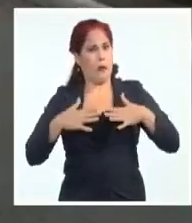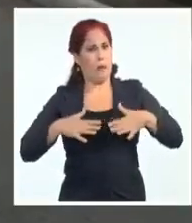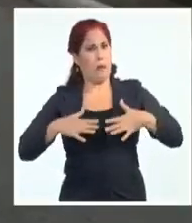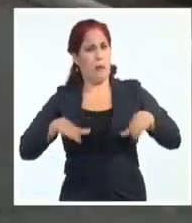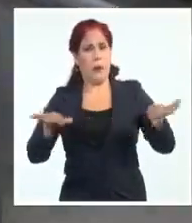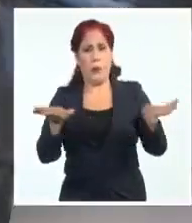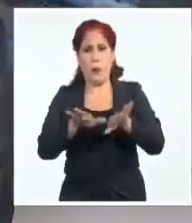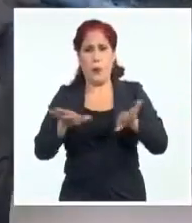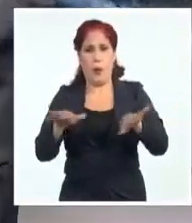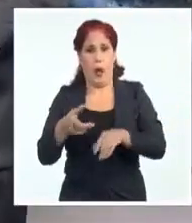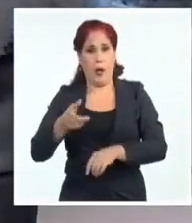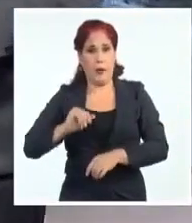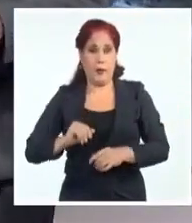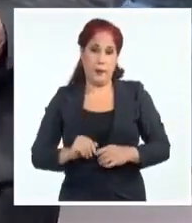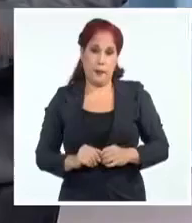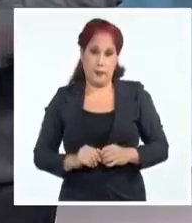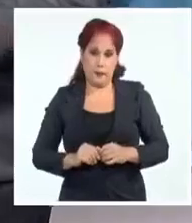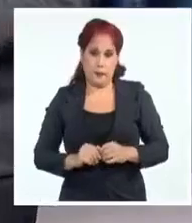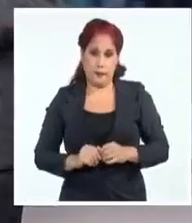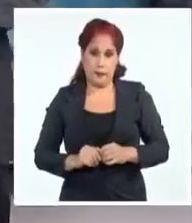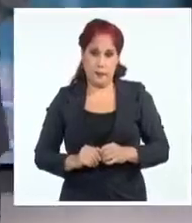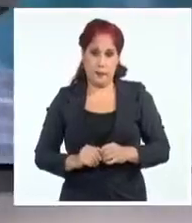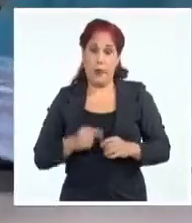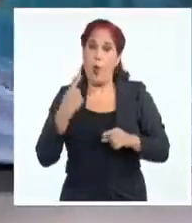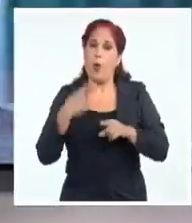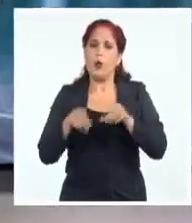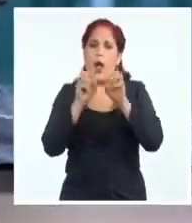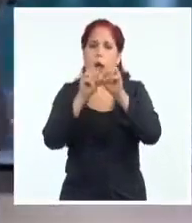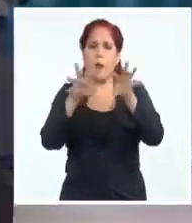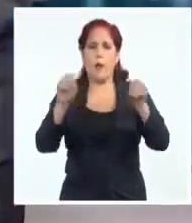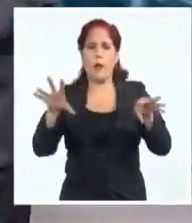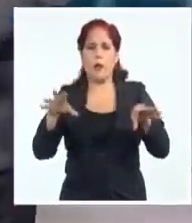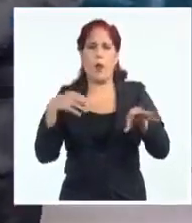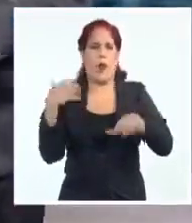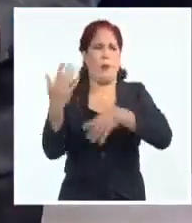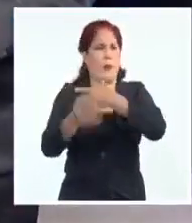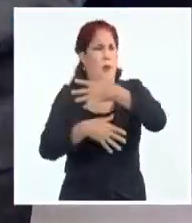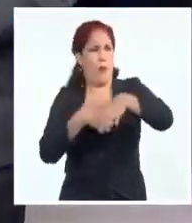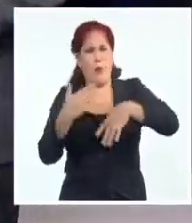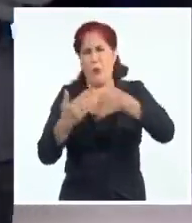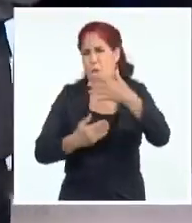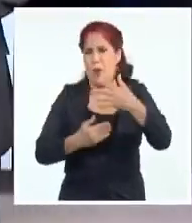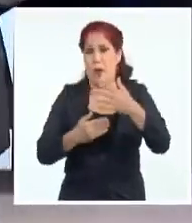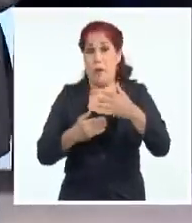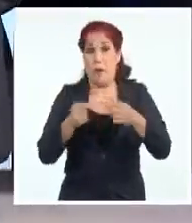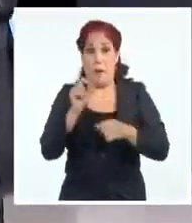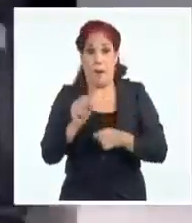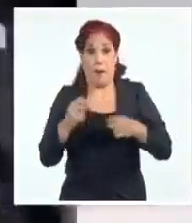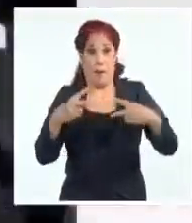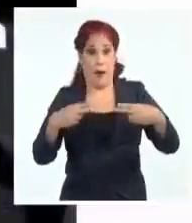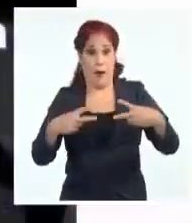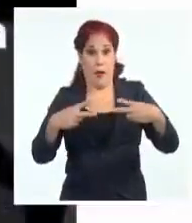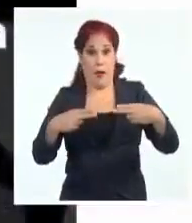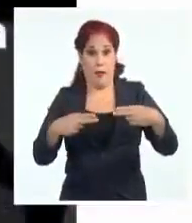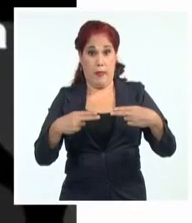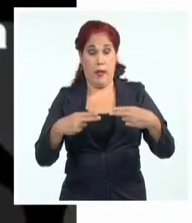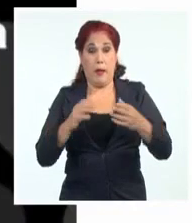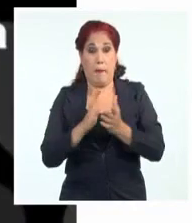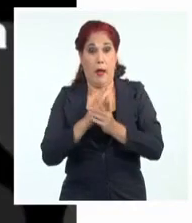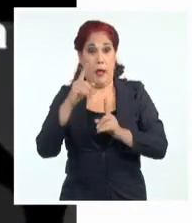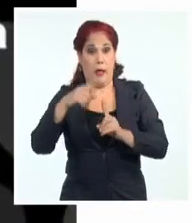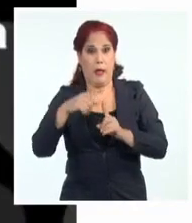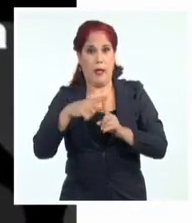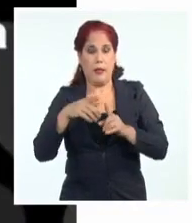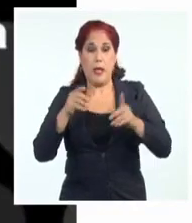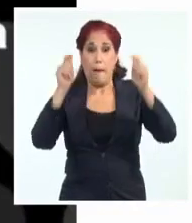en el día de ayer. Aparecieron publicaciones también de disturbios en Cárdenas. Aquí vean ustedes. Salieron